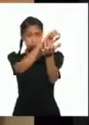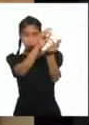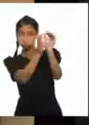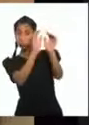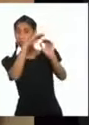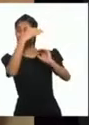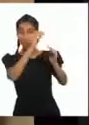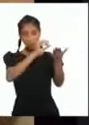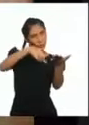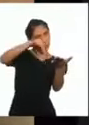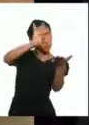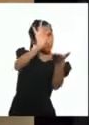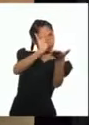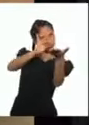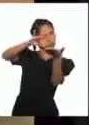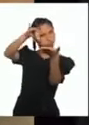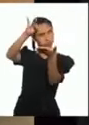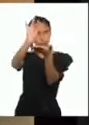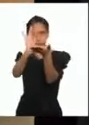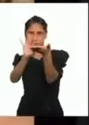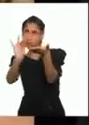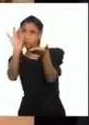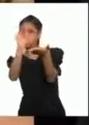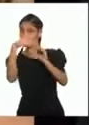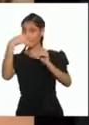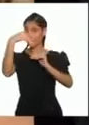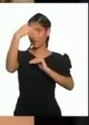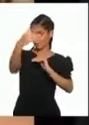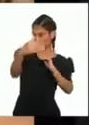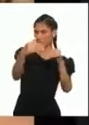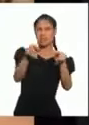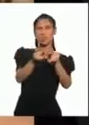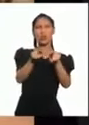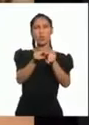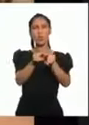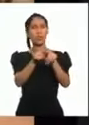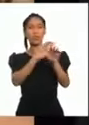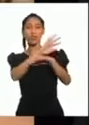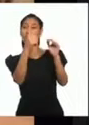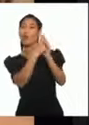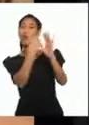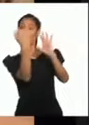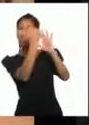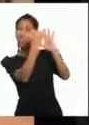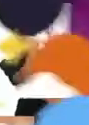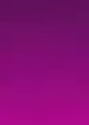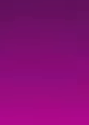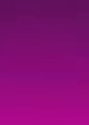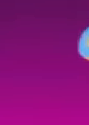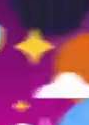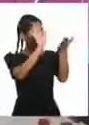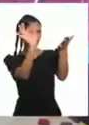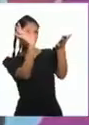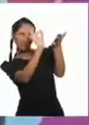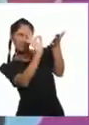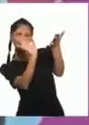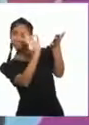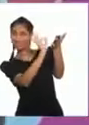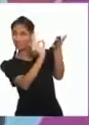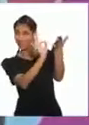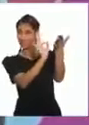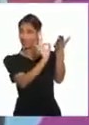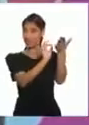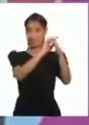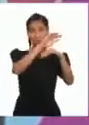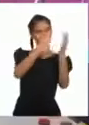Luego sometemos a la decoración, el vidriado, el quemado ¡Mira